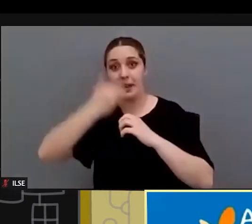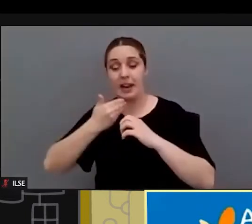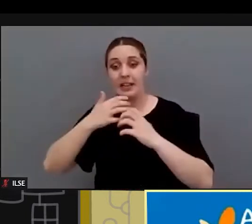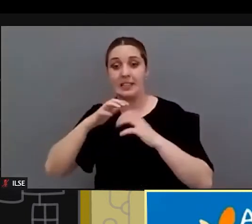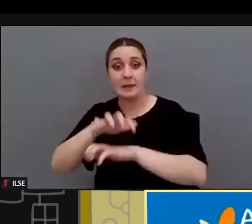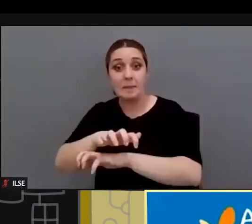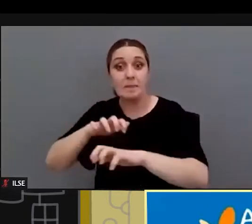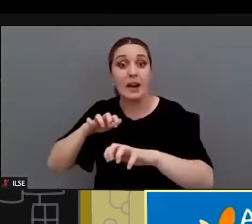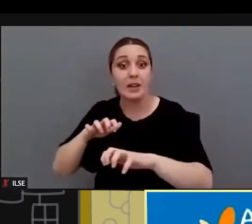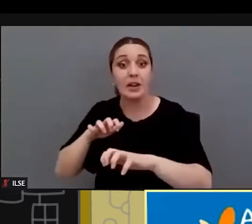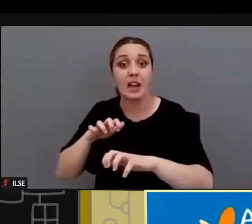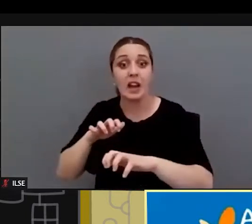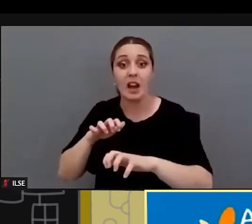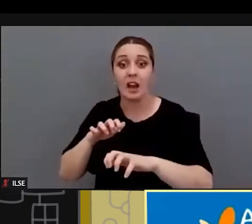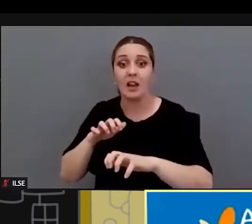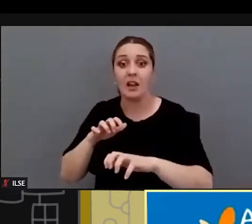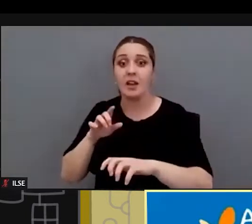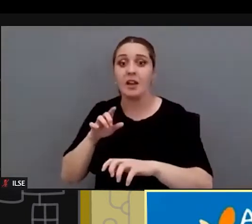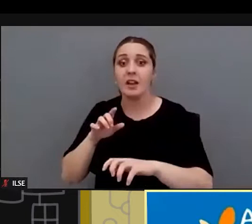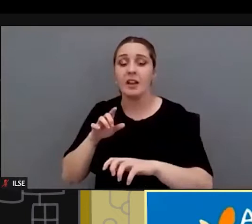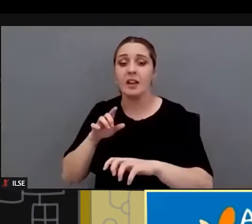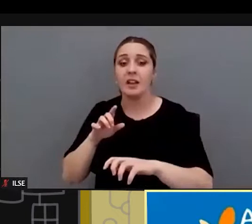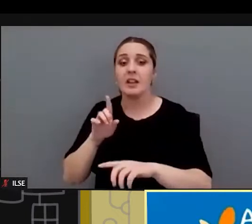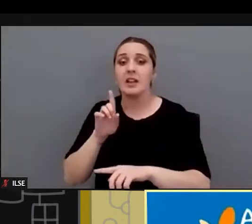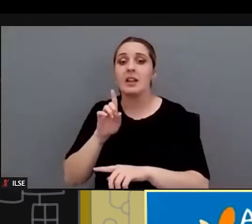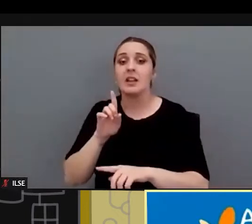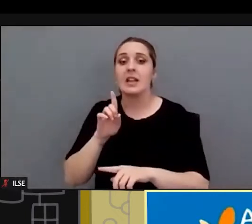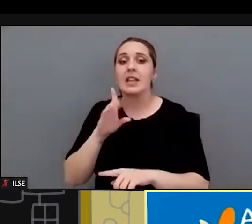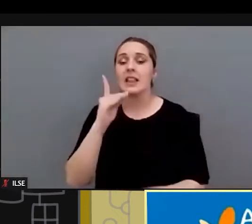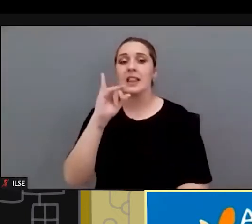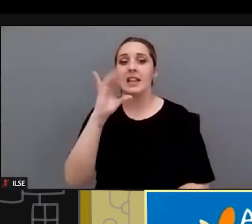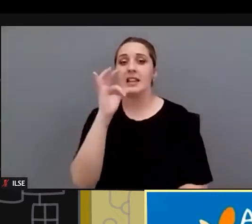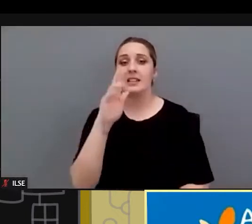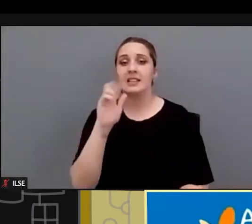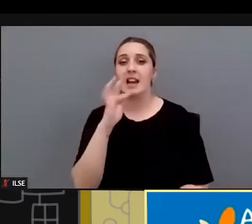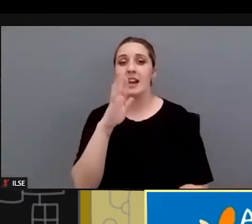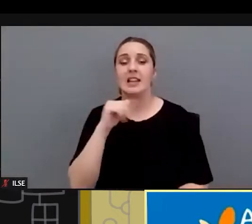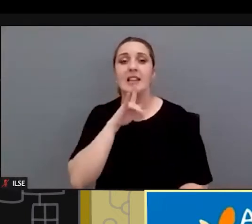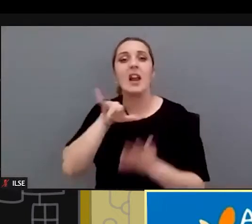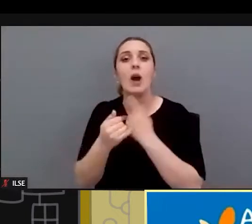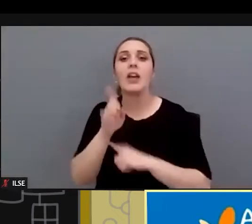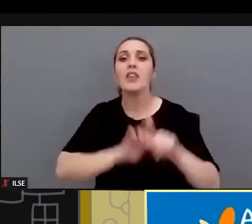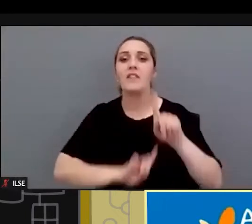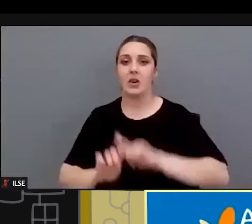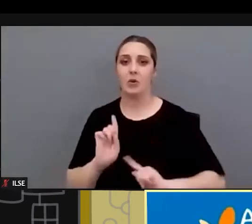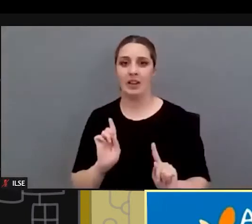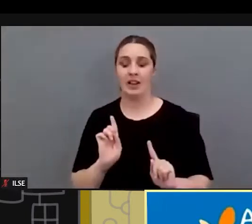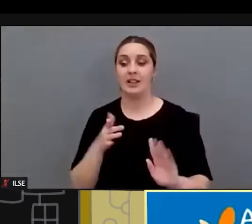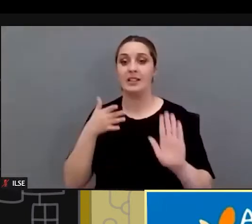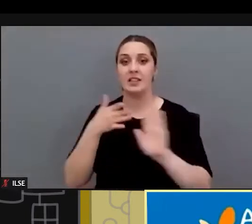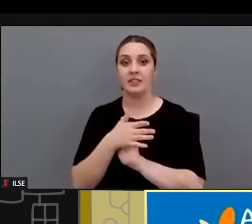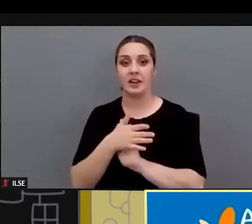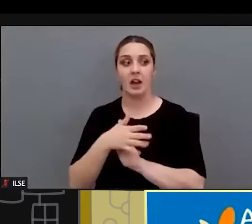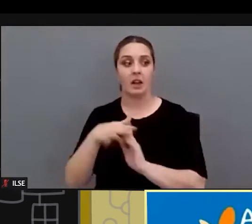es decir tienen dificultad en el lenguaje disartria dificultad en el lenguaje esto hace que en el entorno